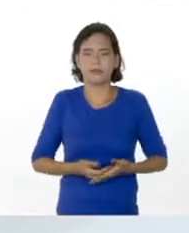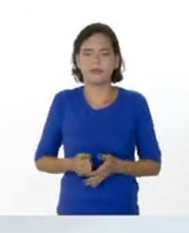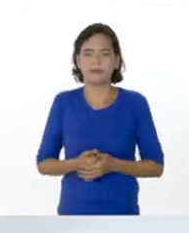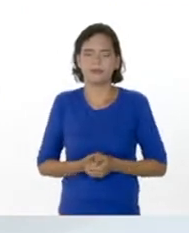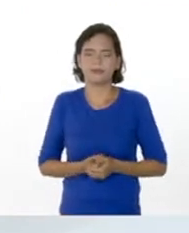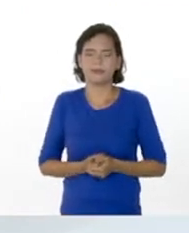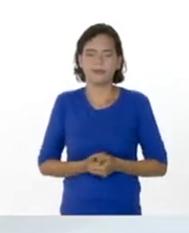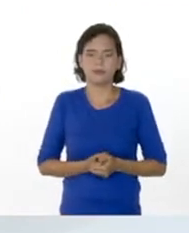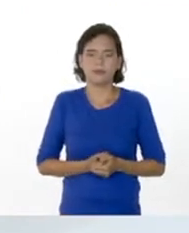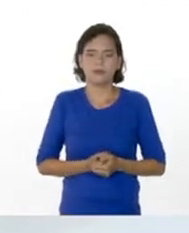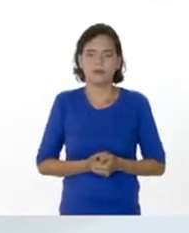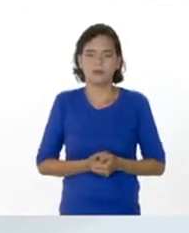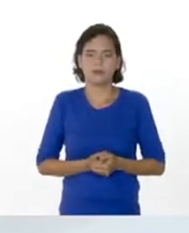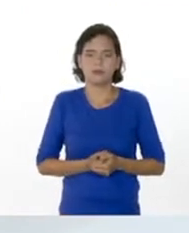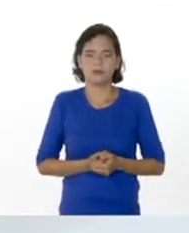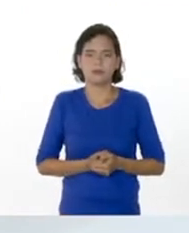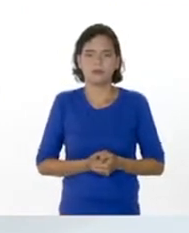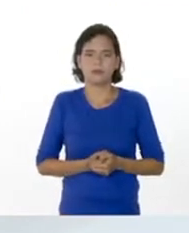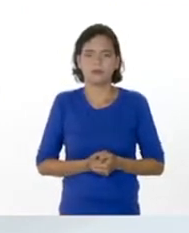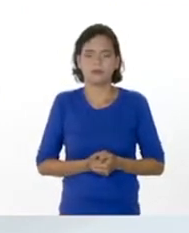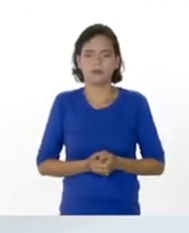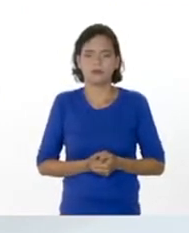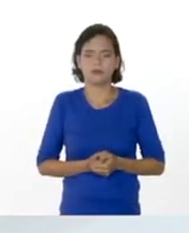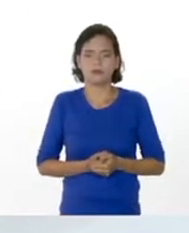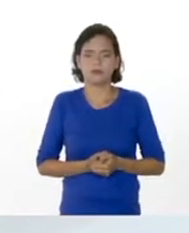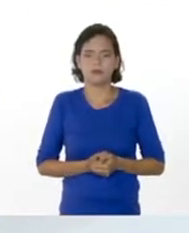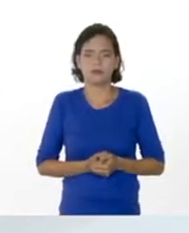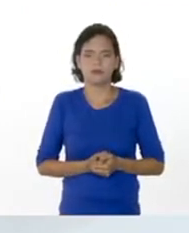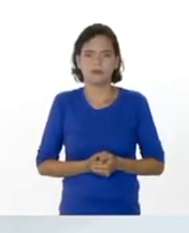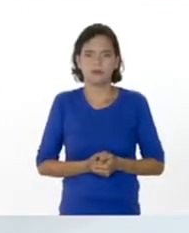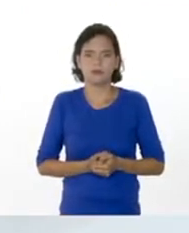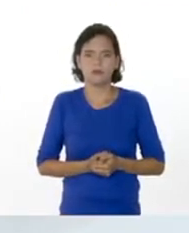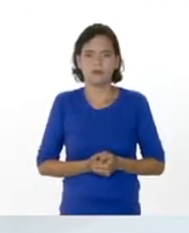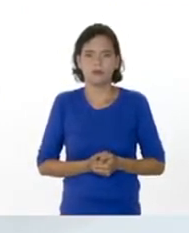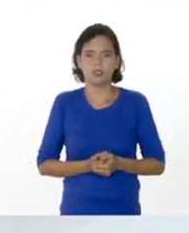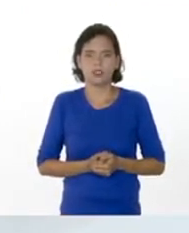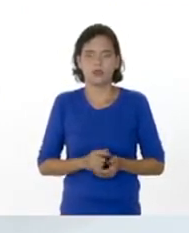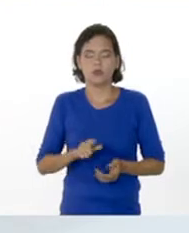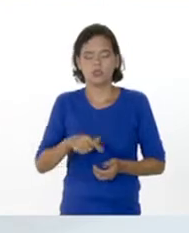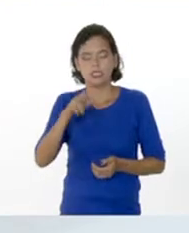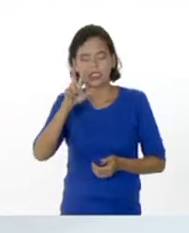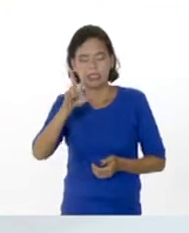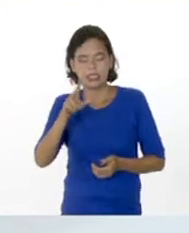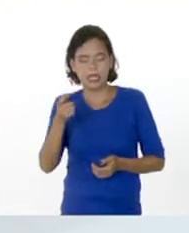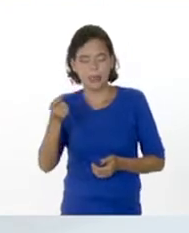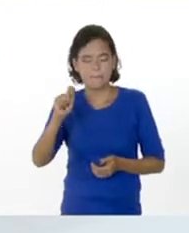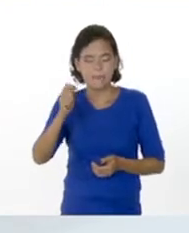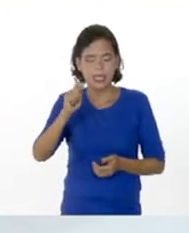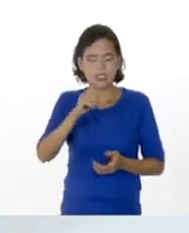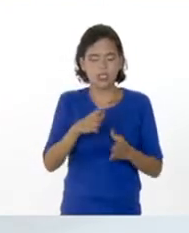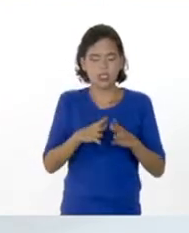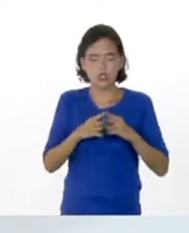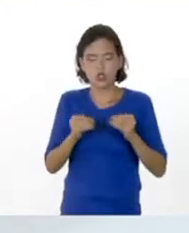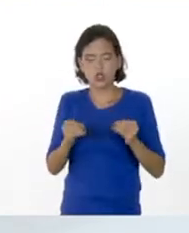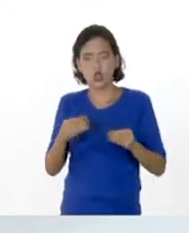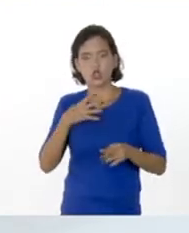nosotros a hacer en lo que se va a producir en los siguientes trimestres? Todos esos órganos que el segundo trimestre va a